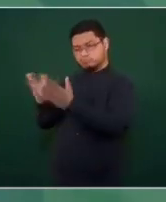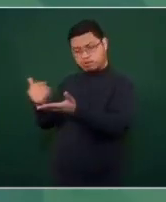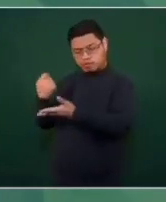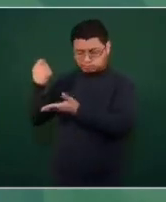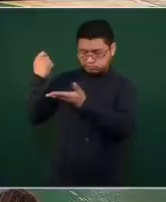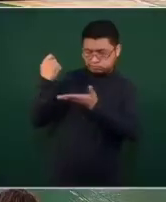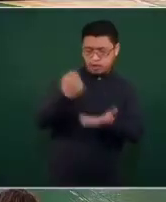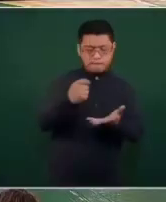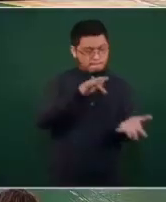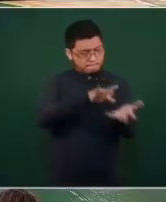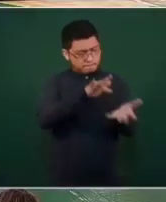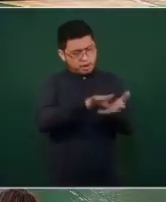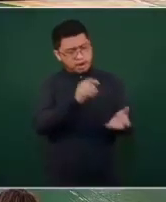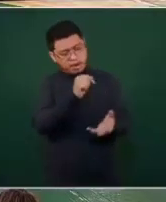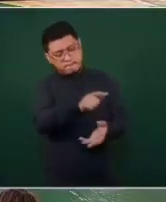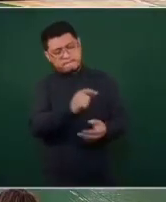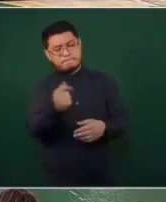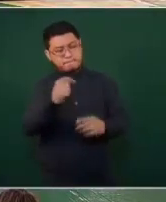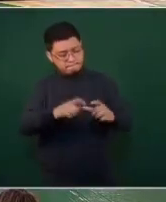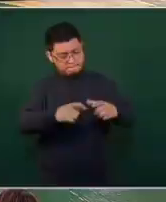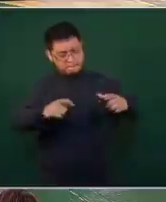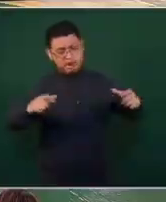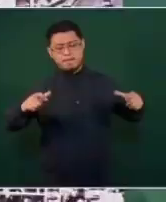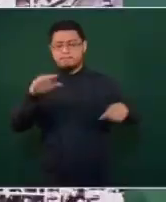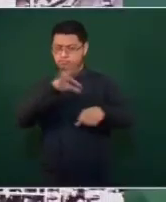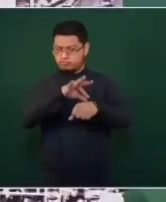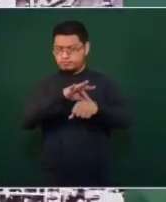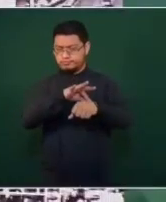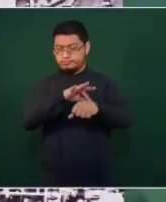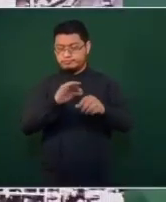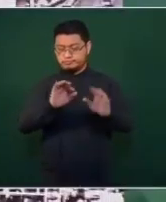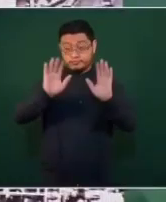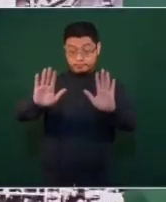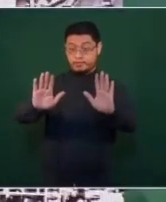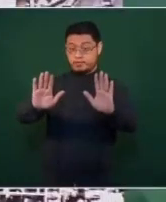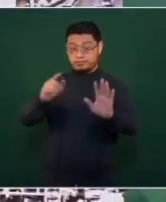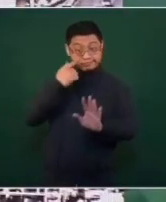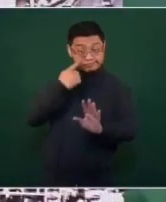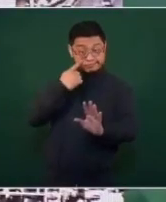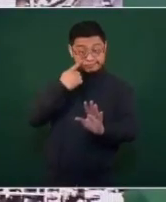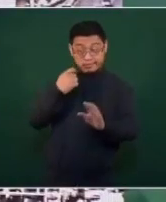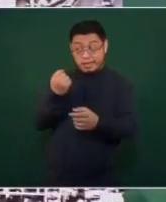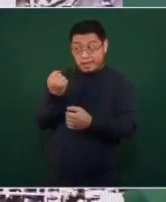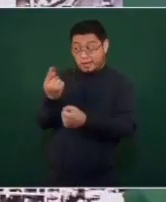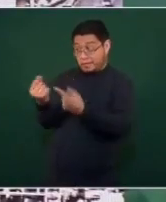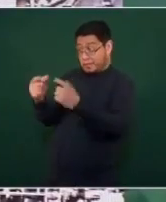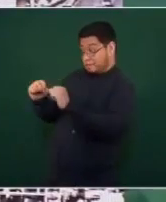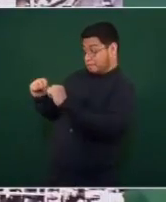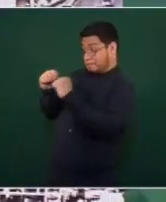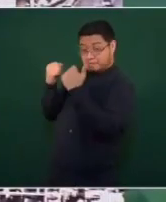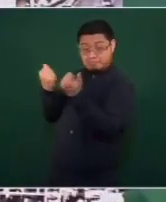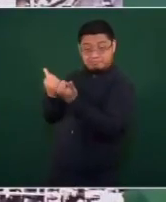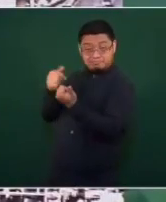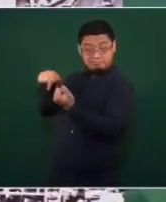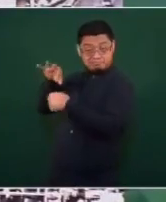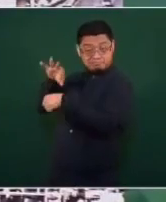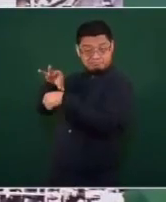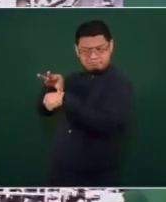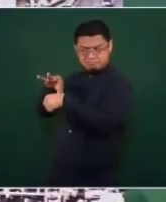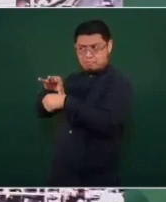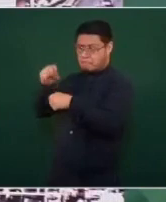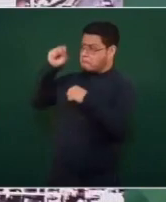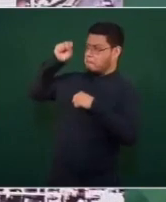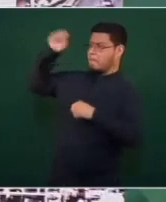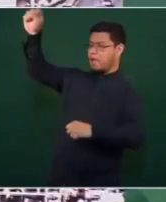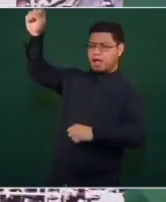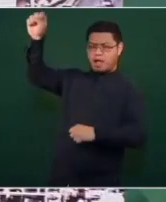bueno una asociación de médicos especialistas que protestó aunque